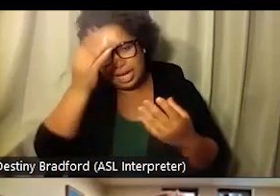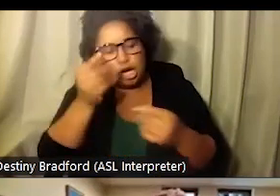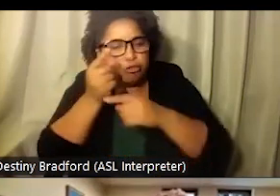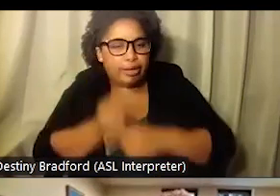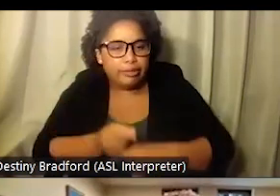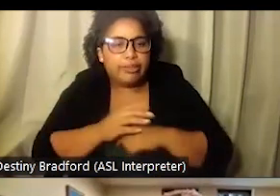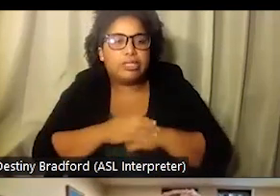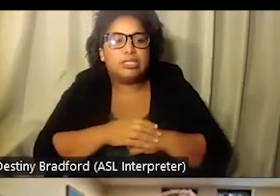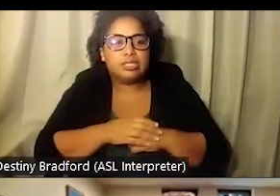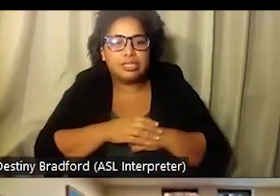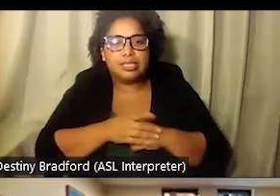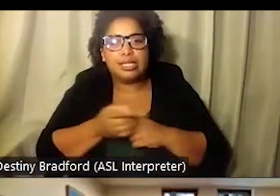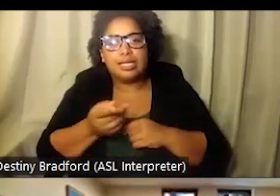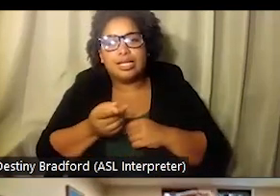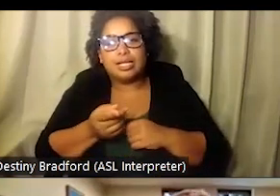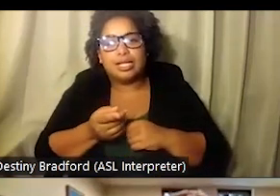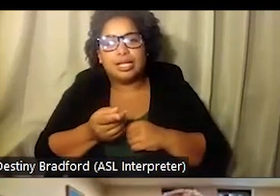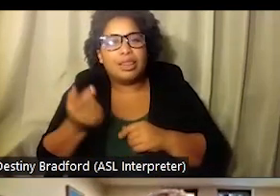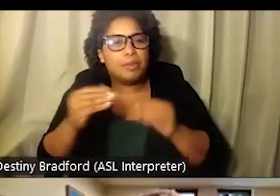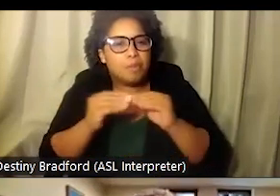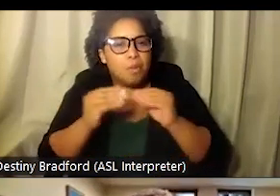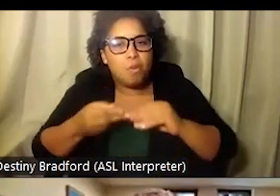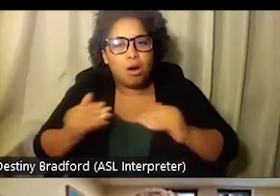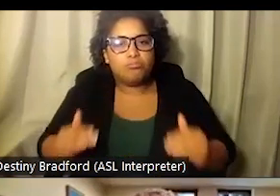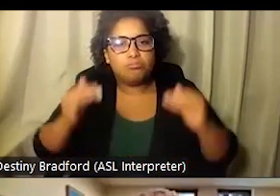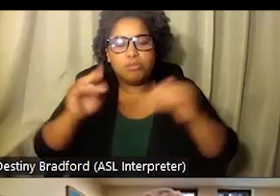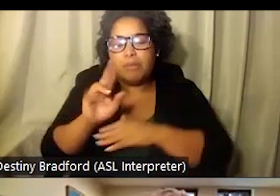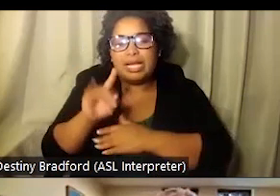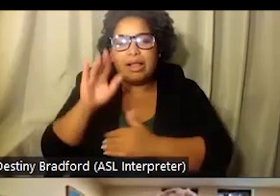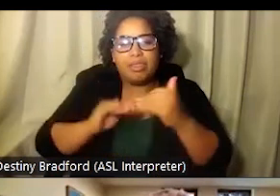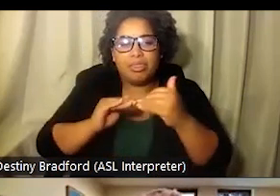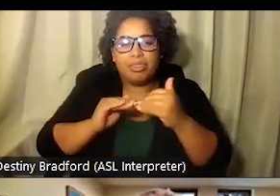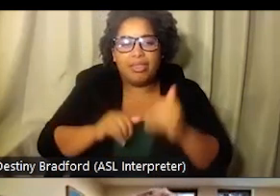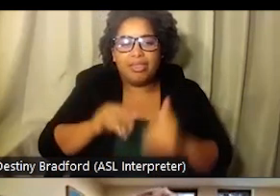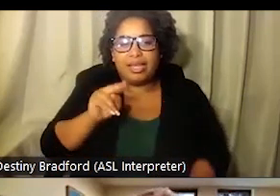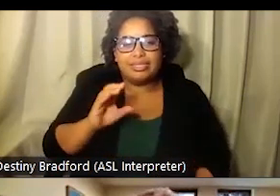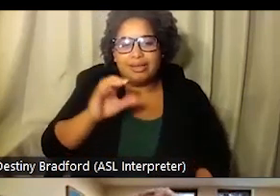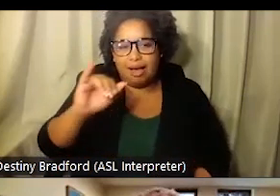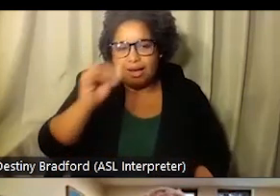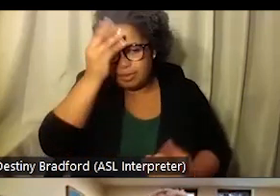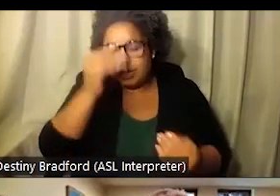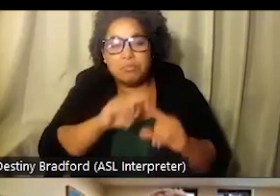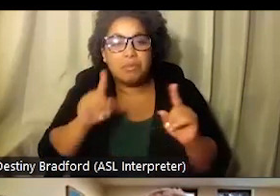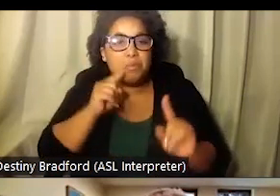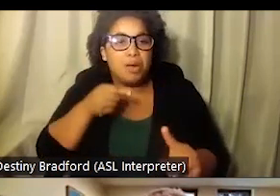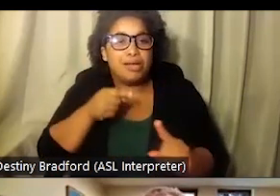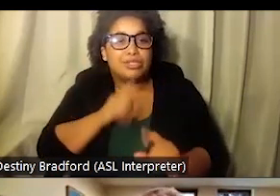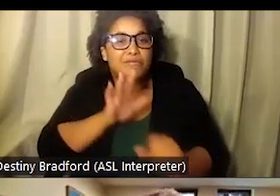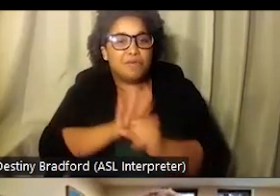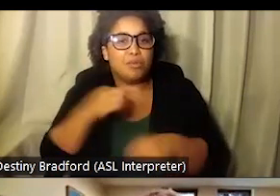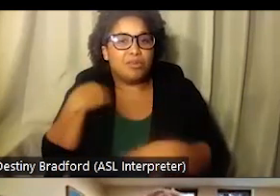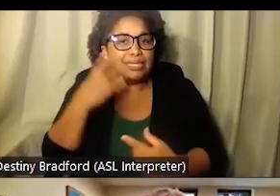ayuda o financiación. Y siento yo que el sistema de recopilar datos es un poco más